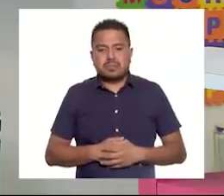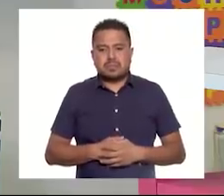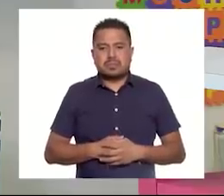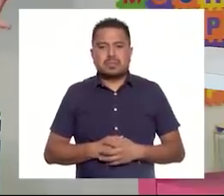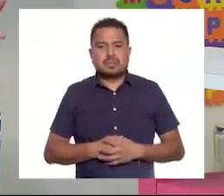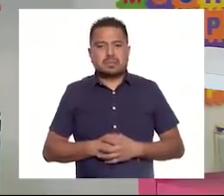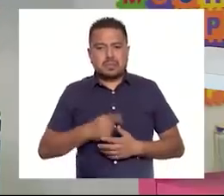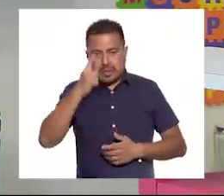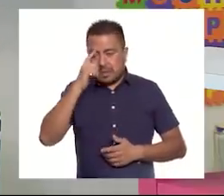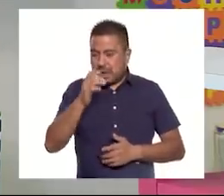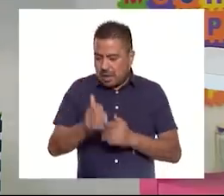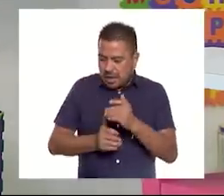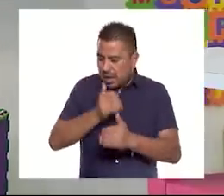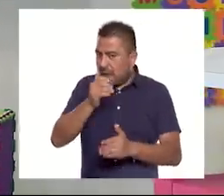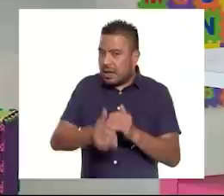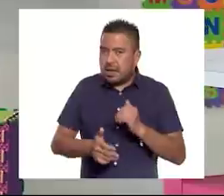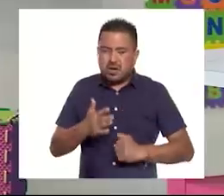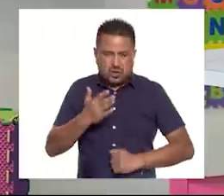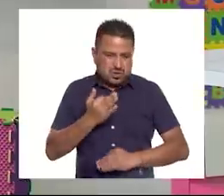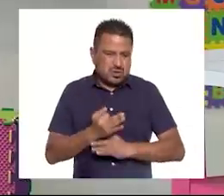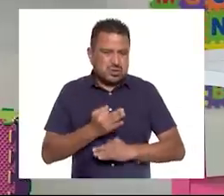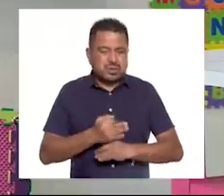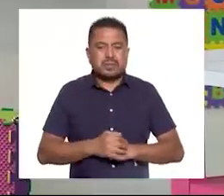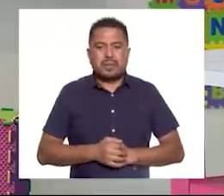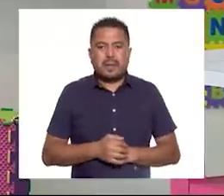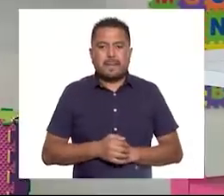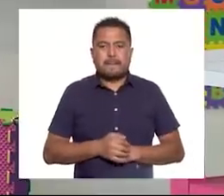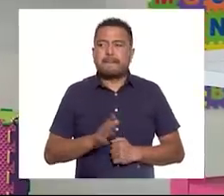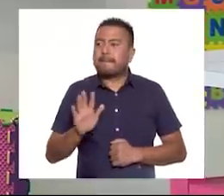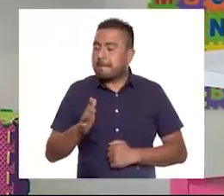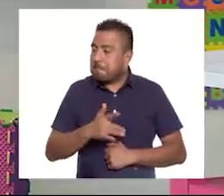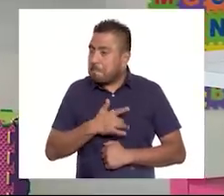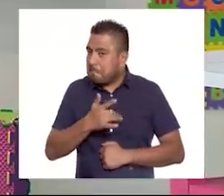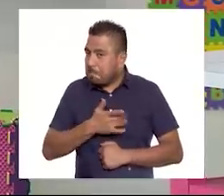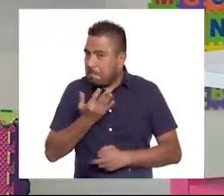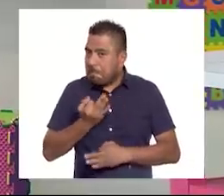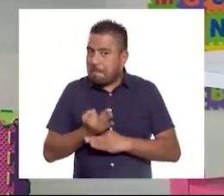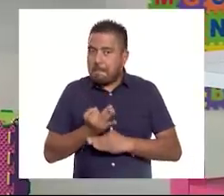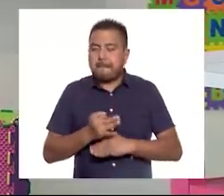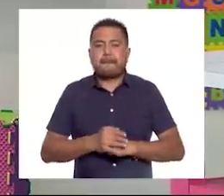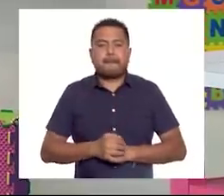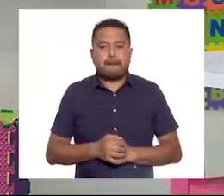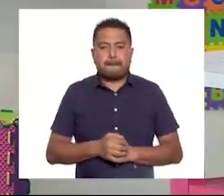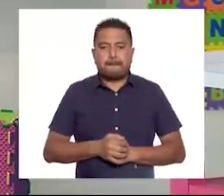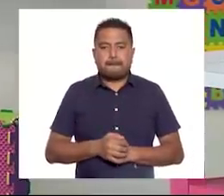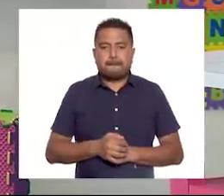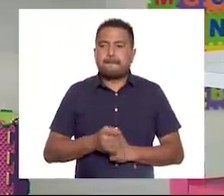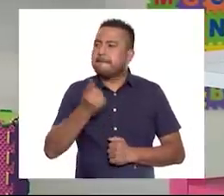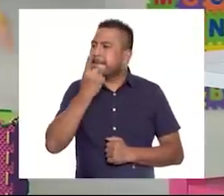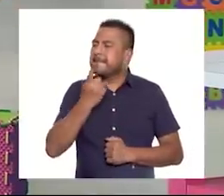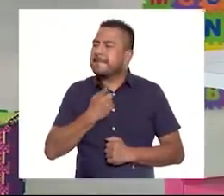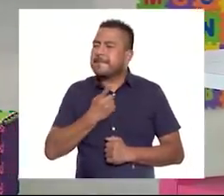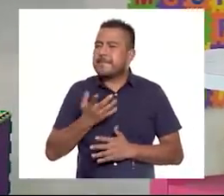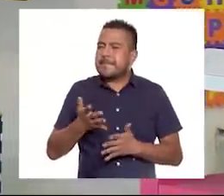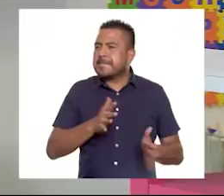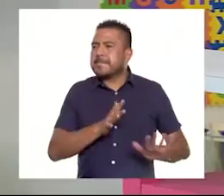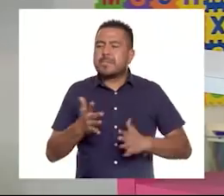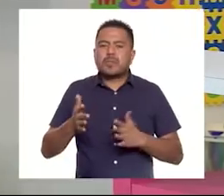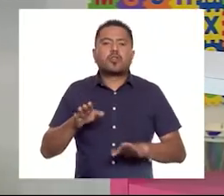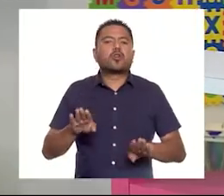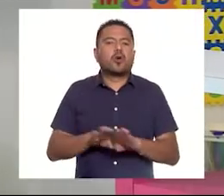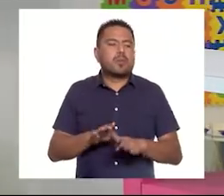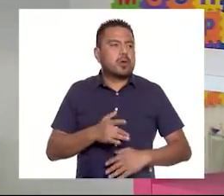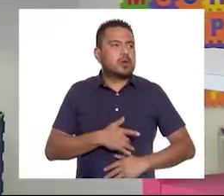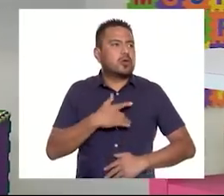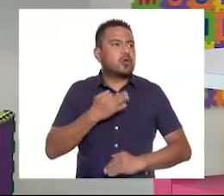Para finalizar, ¿qué te parece si me dices más o menos, entonces, ¿cómo